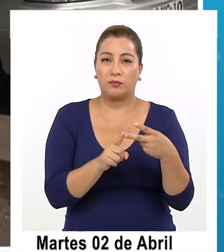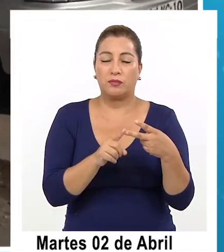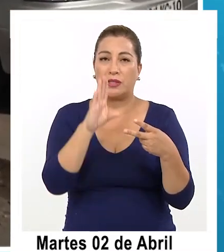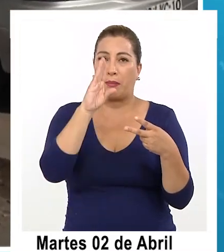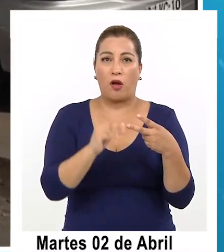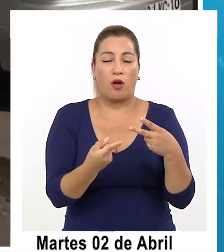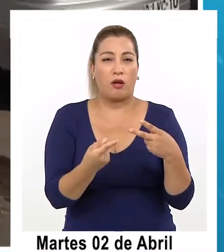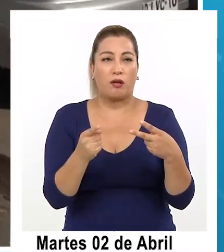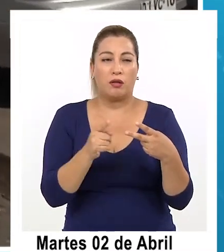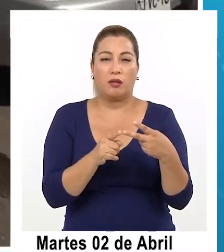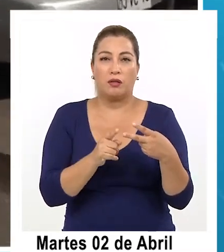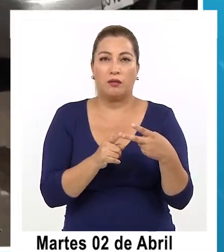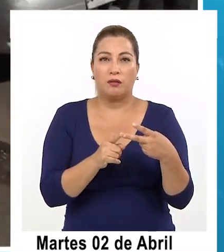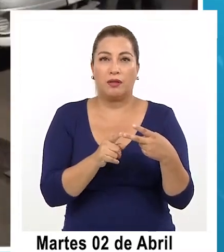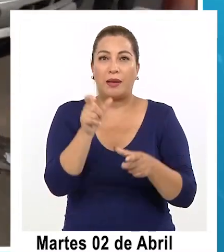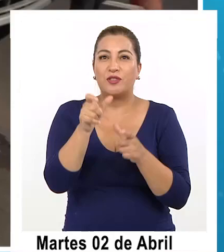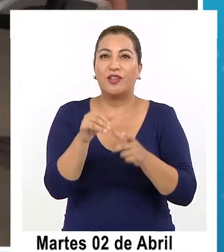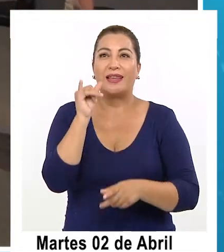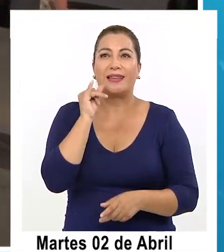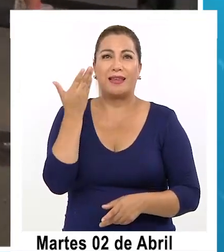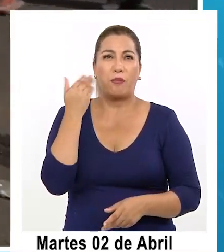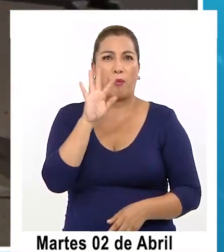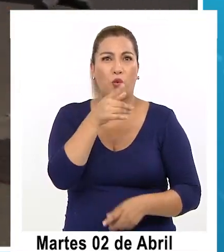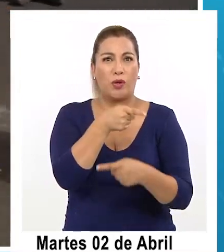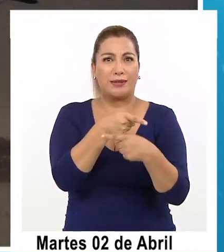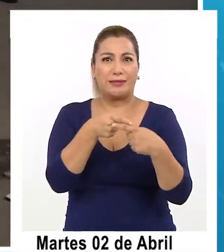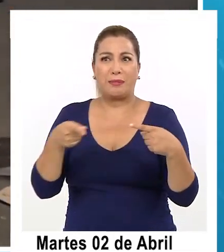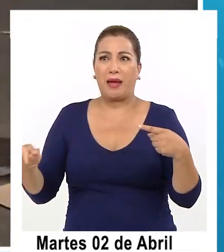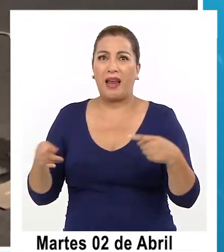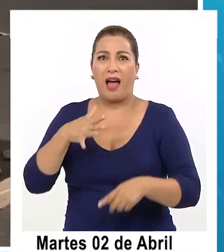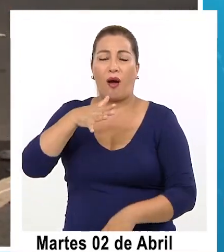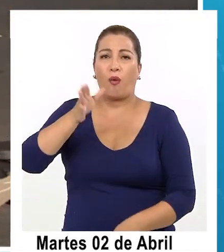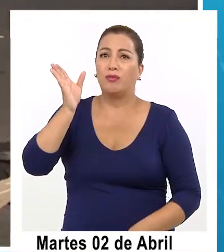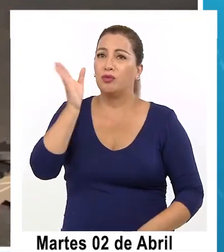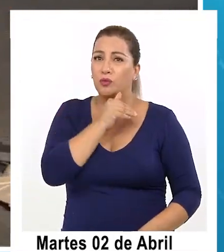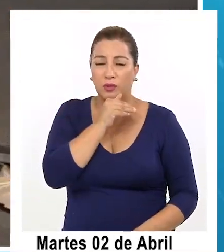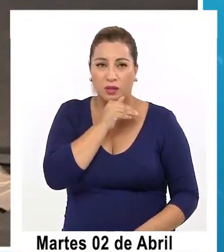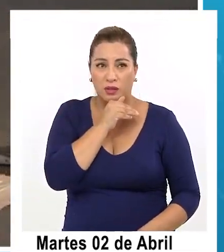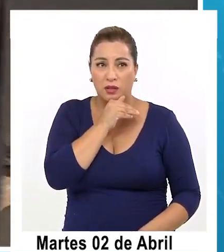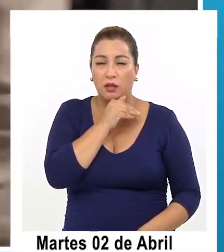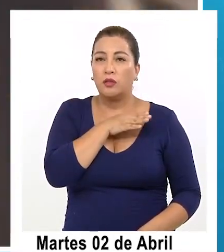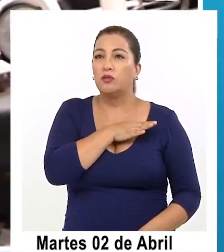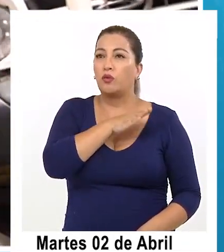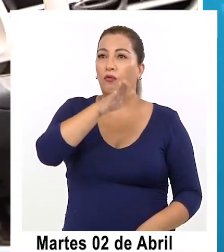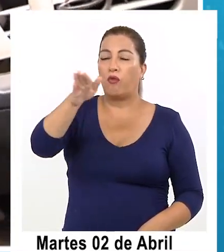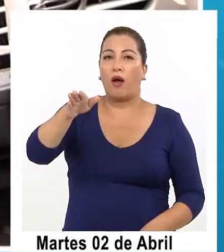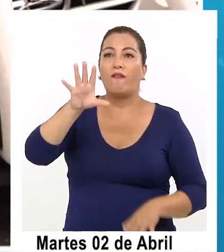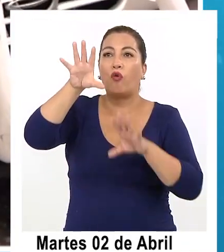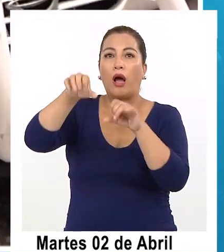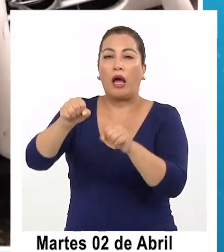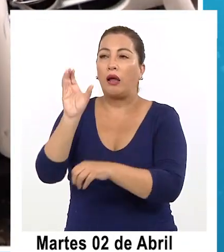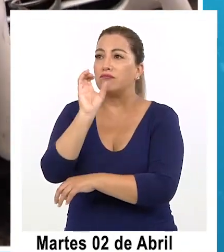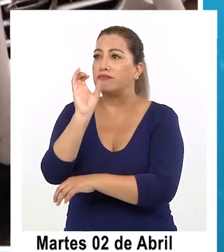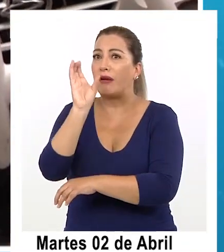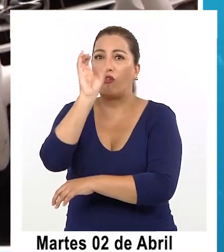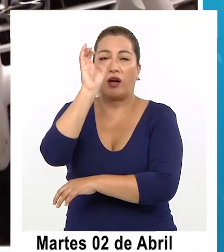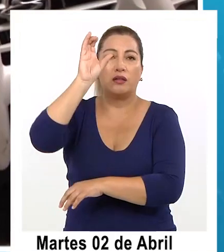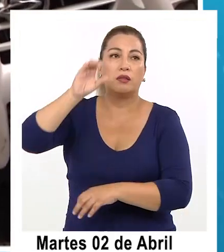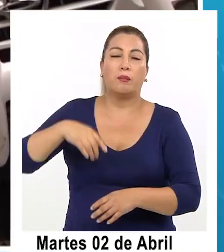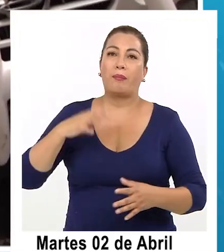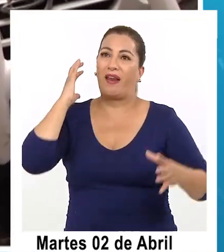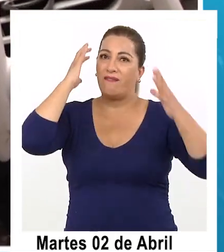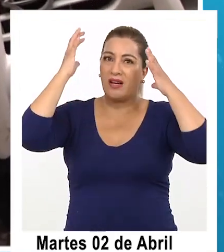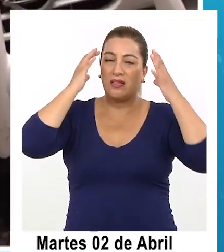se acordarán los los habitantes de Iquique que fue como una semana que no tuvimos agua yo me tocó ir a terreno no había agua para nada para